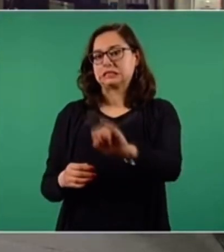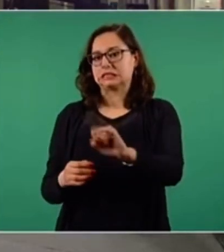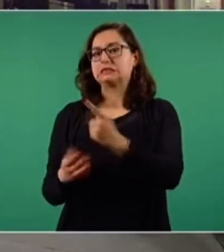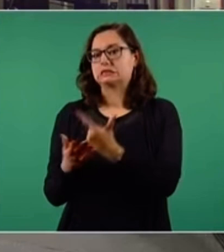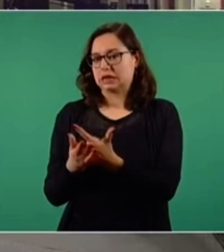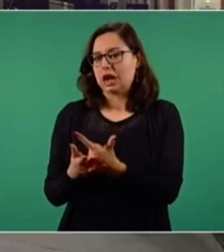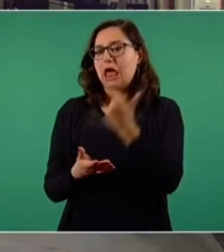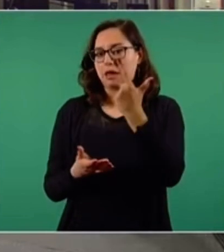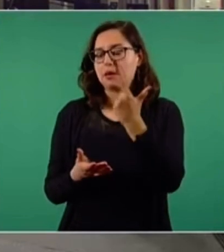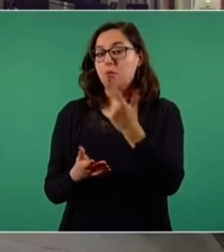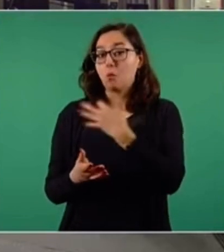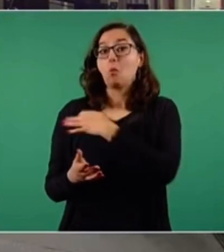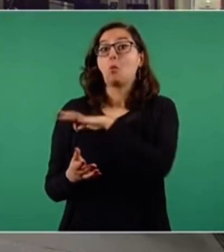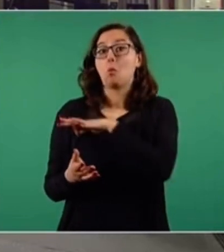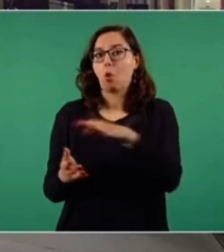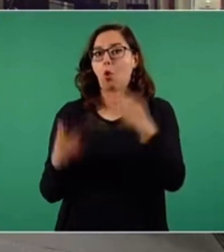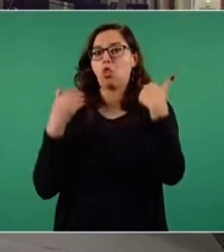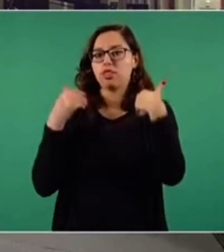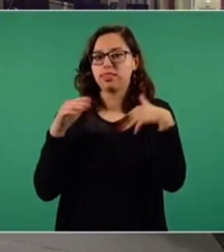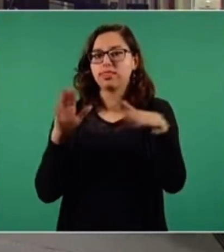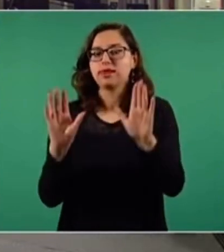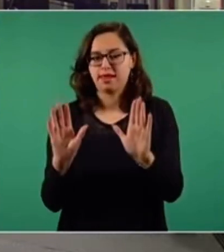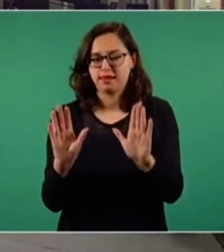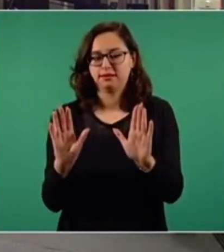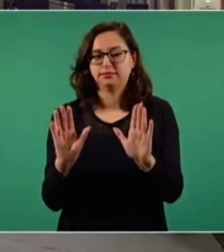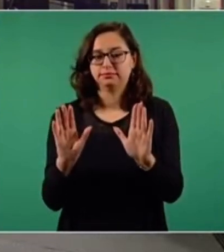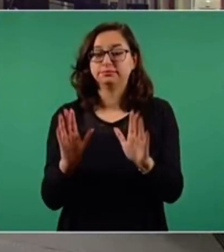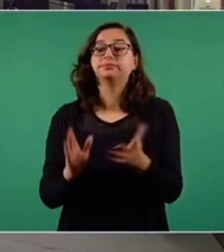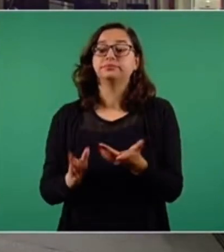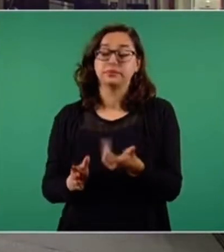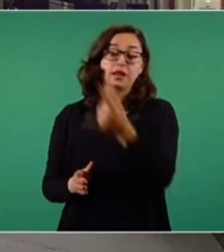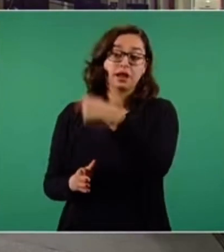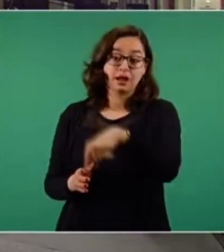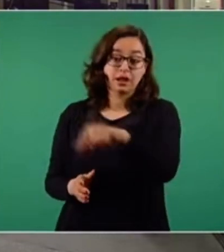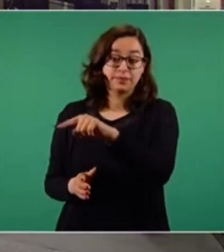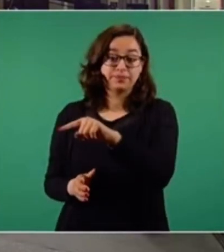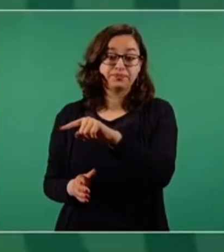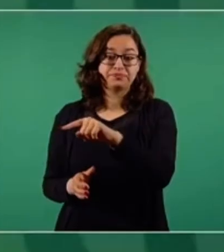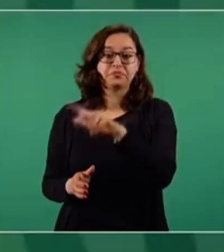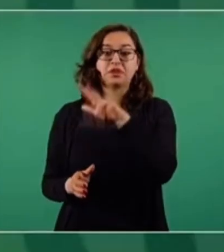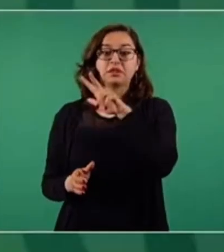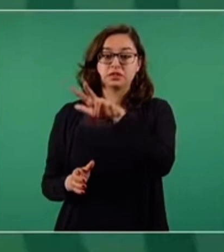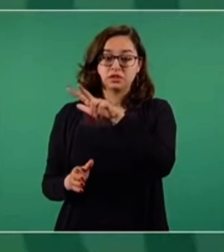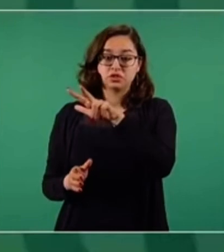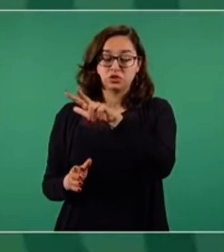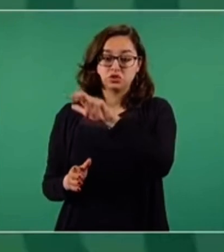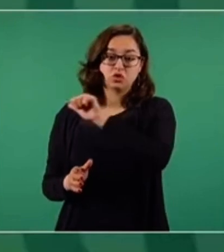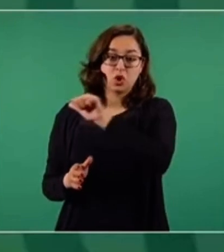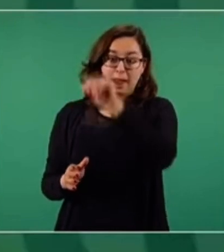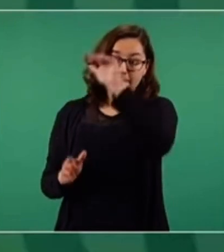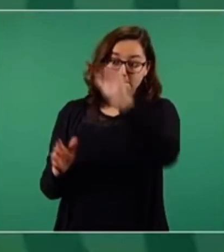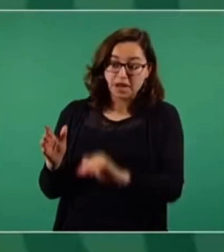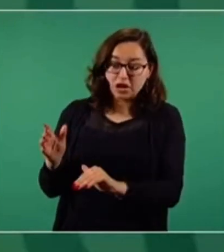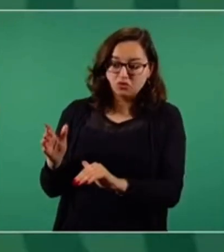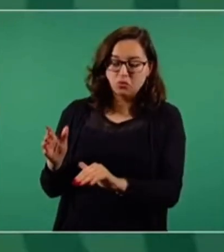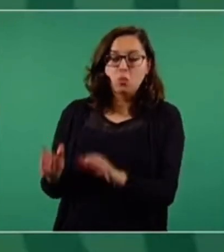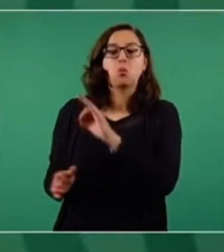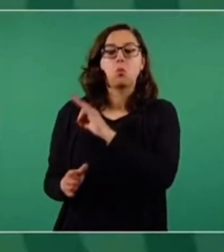personas adultas. Y estas personas menores de edad pueden beneficiarse de ser vacunadas.